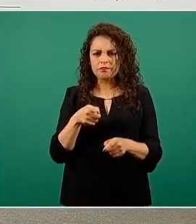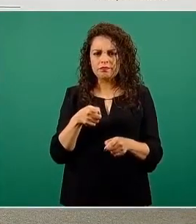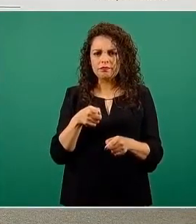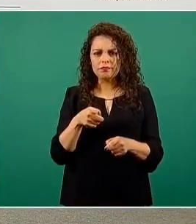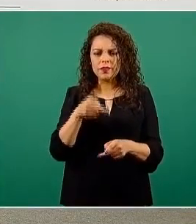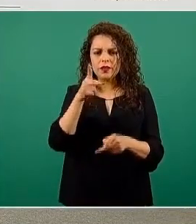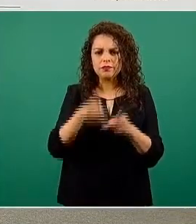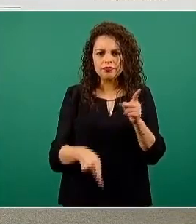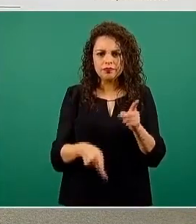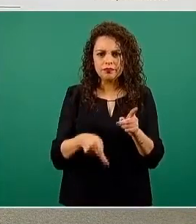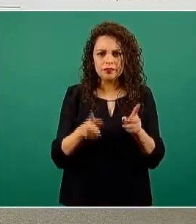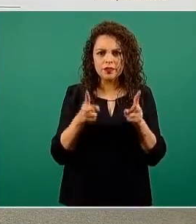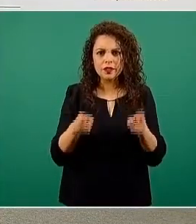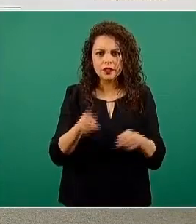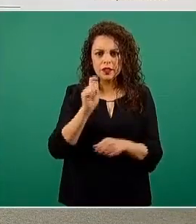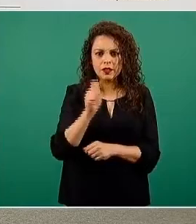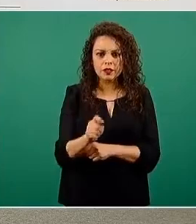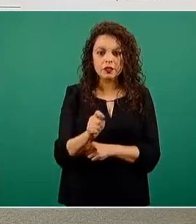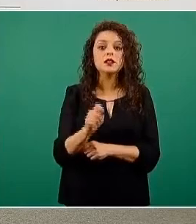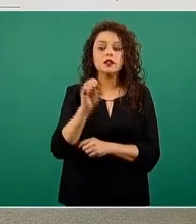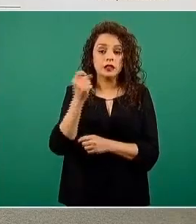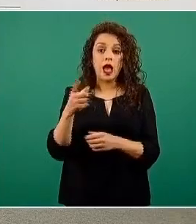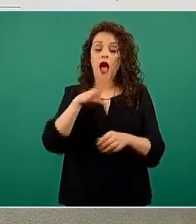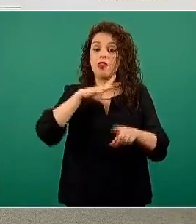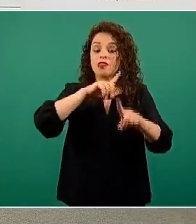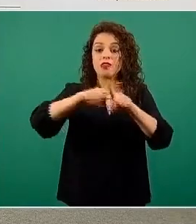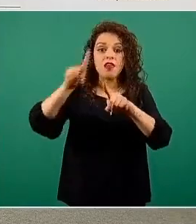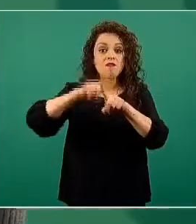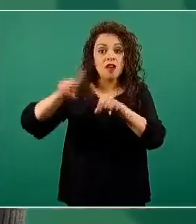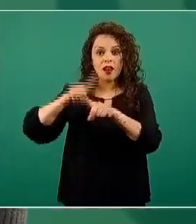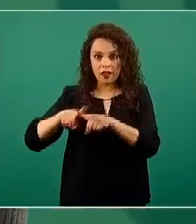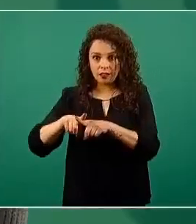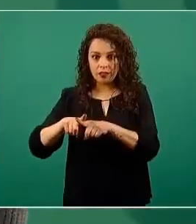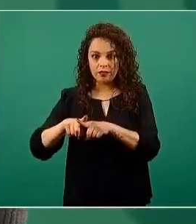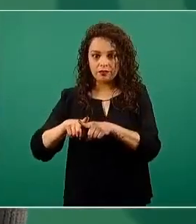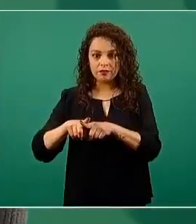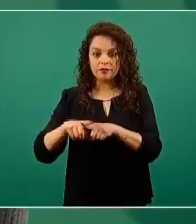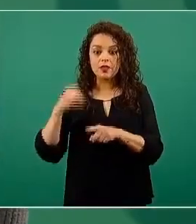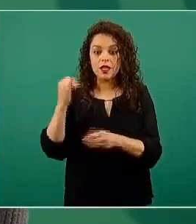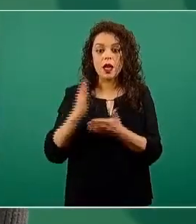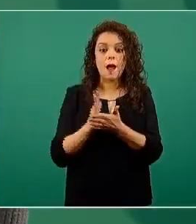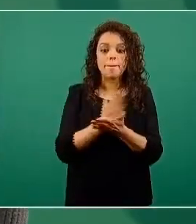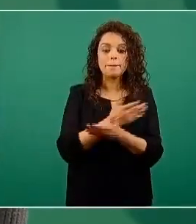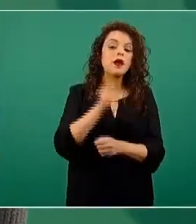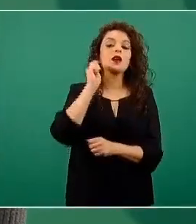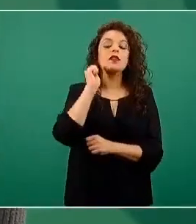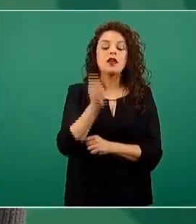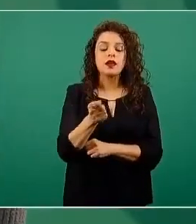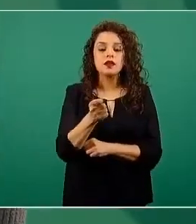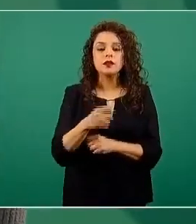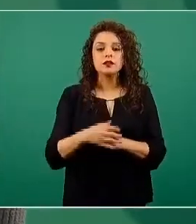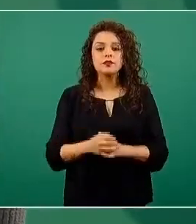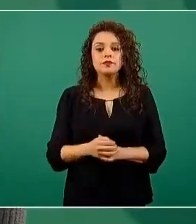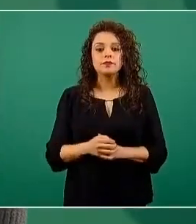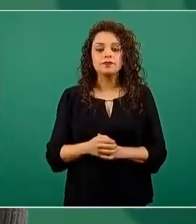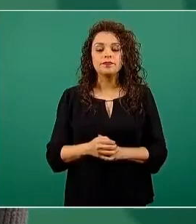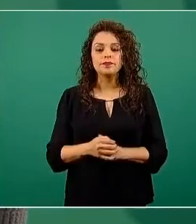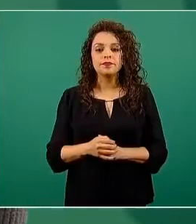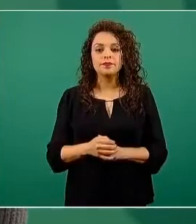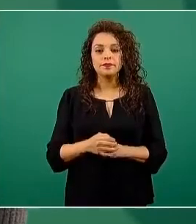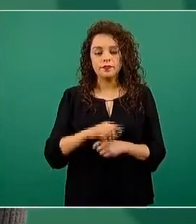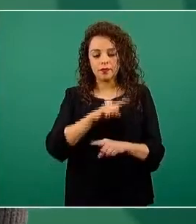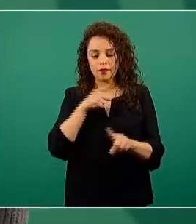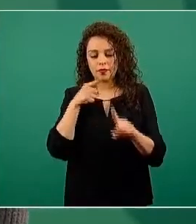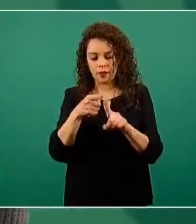que tienen la variante inglesa y aumentar también la secuenciación, es decir, hacer un enfoque